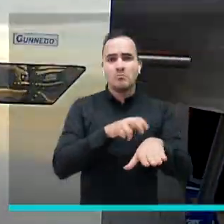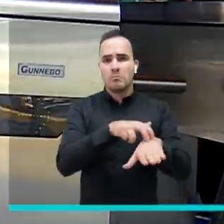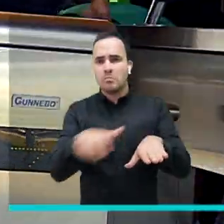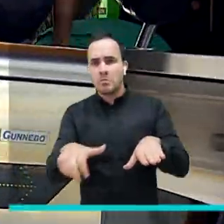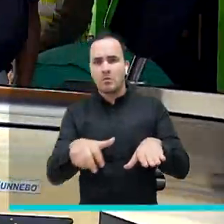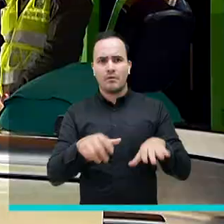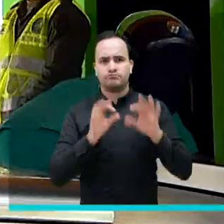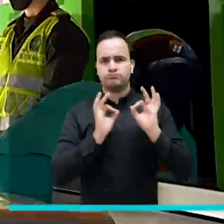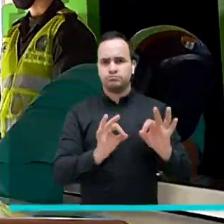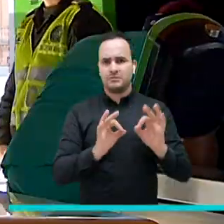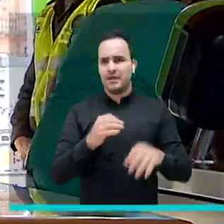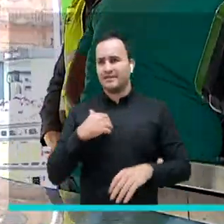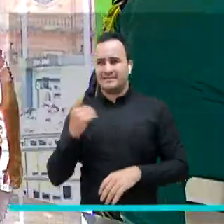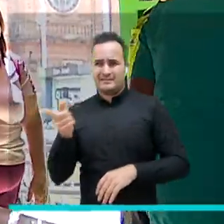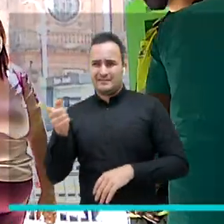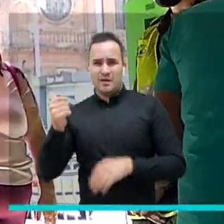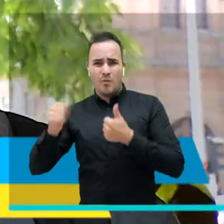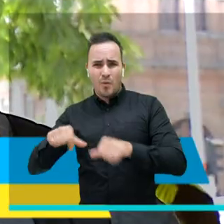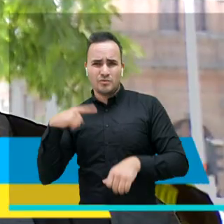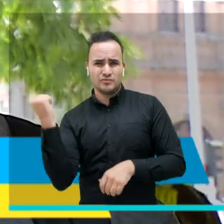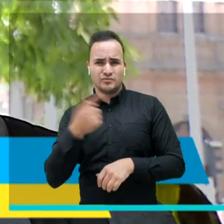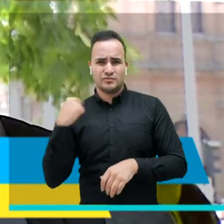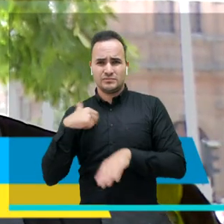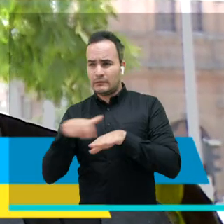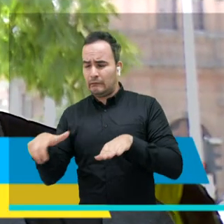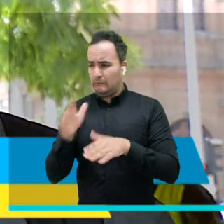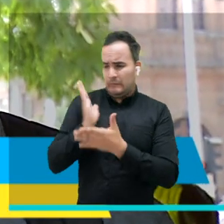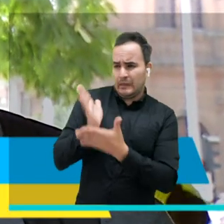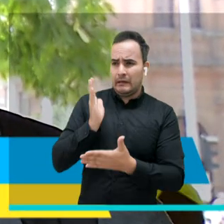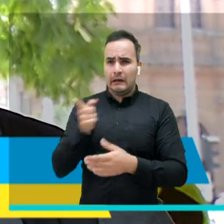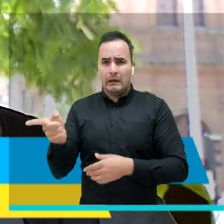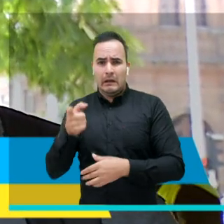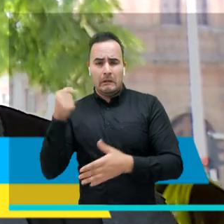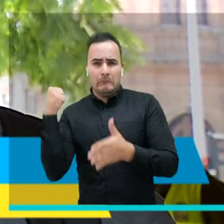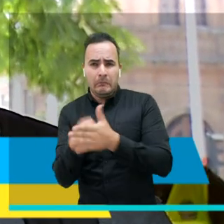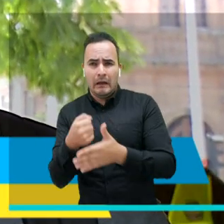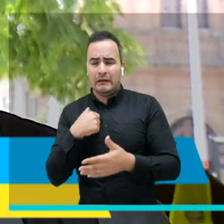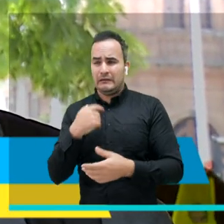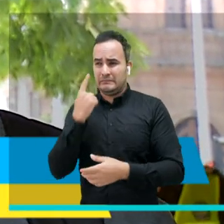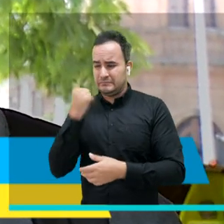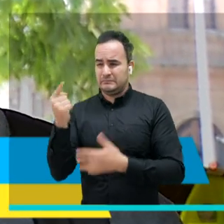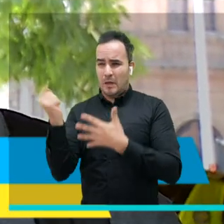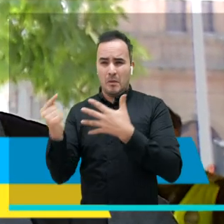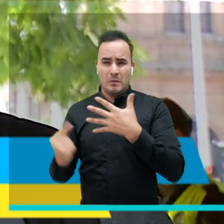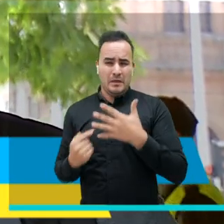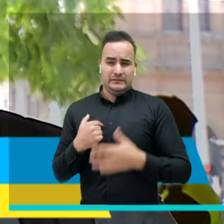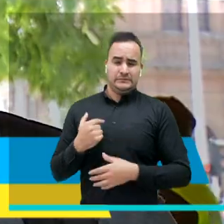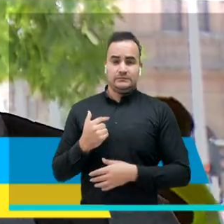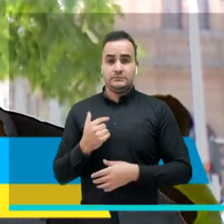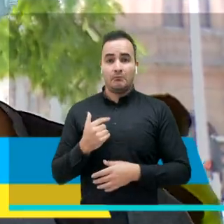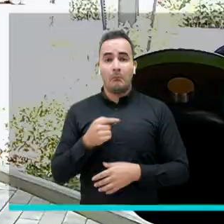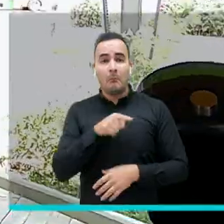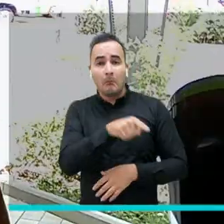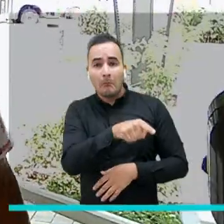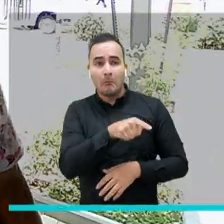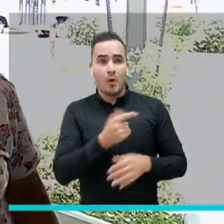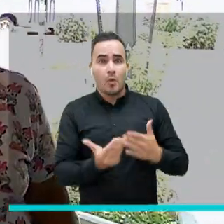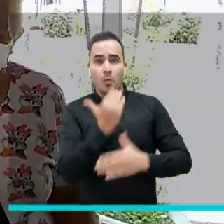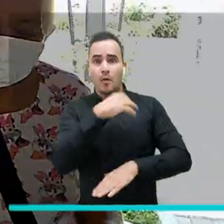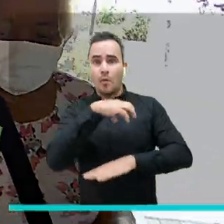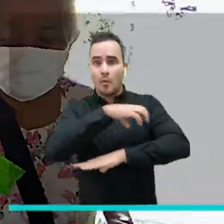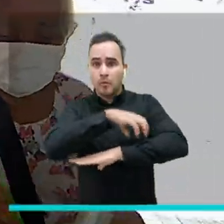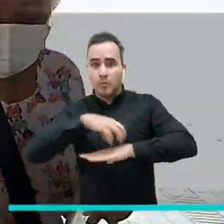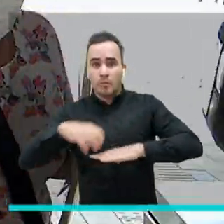bajar he visto muchas cosas, un accidente o algo parecido. Pero aquí con esas nuevas